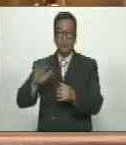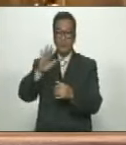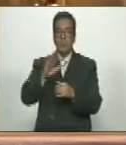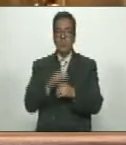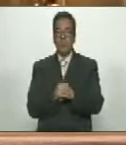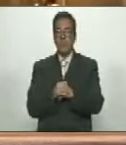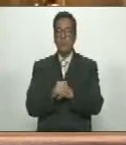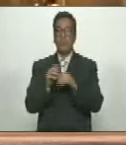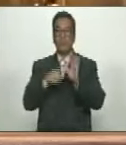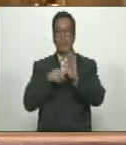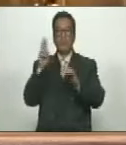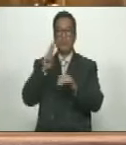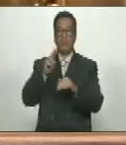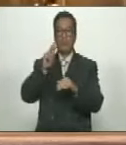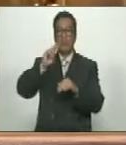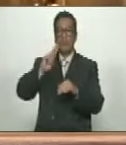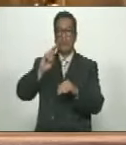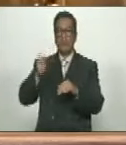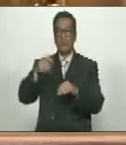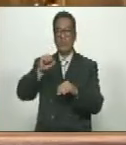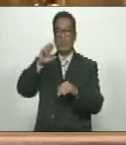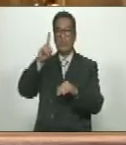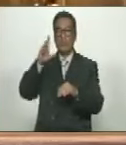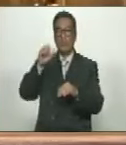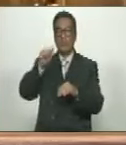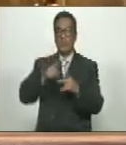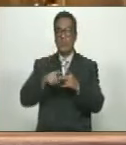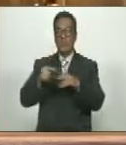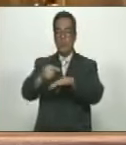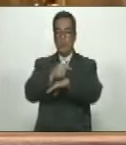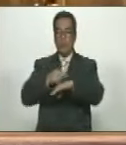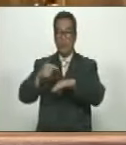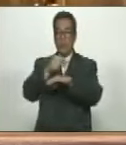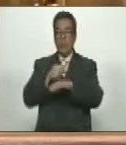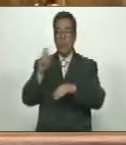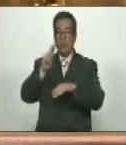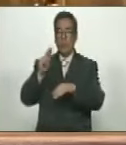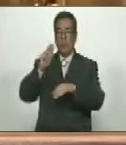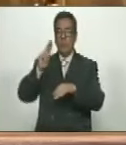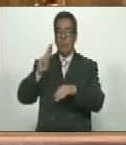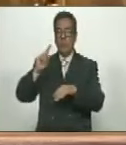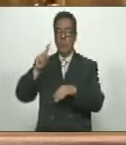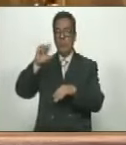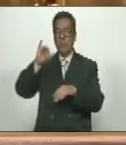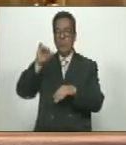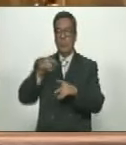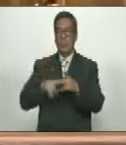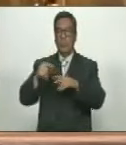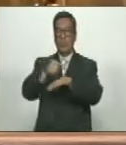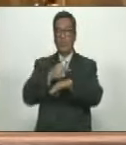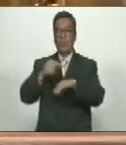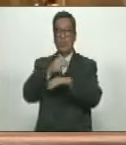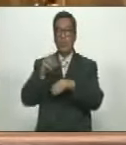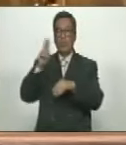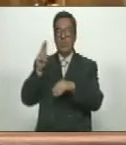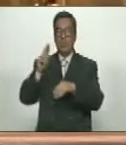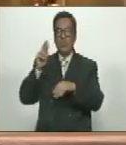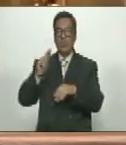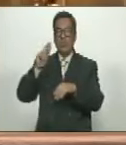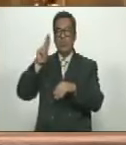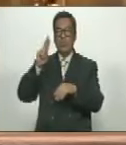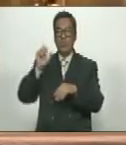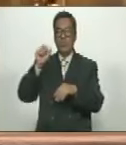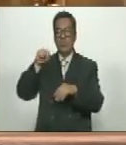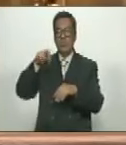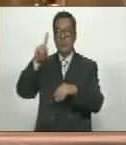de Venezuela, ante la República de Uganda, concurrente ante el gobierno de la República de Burundí, y el gobierno de la República de